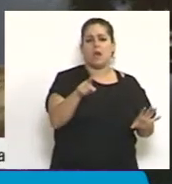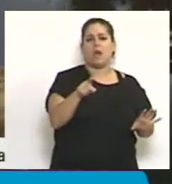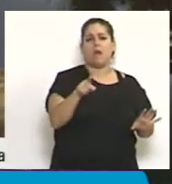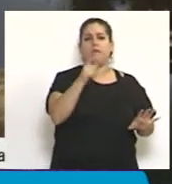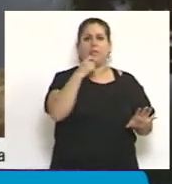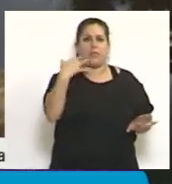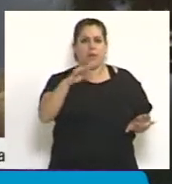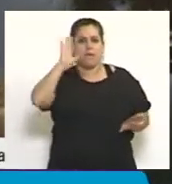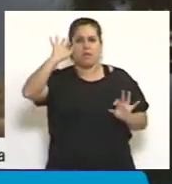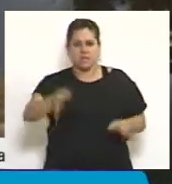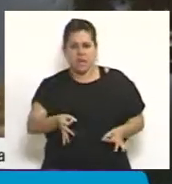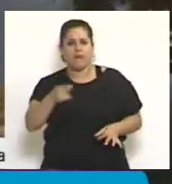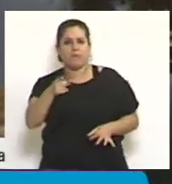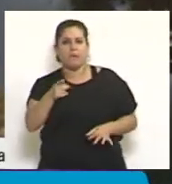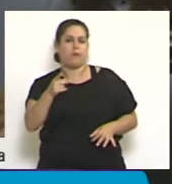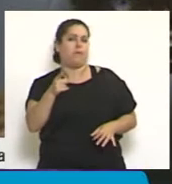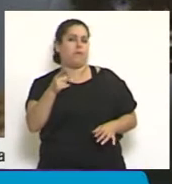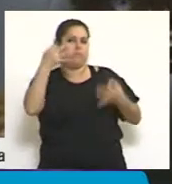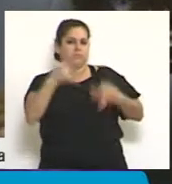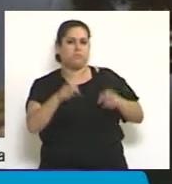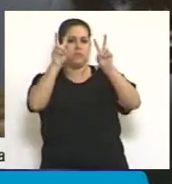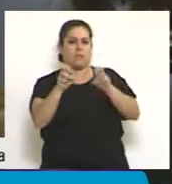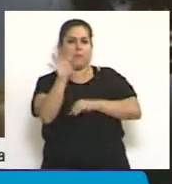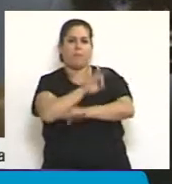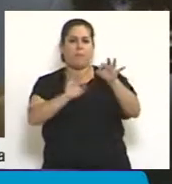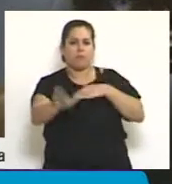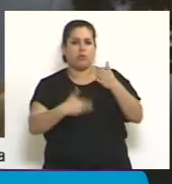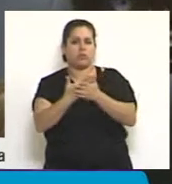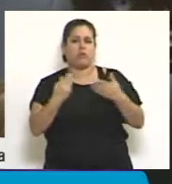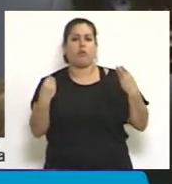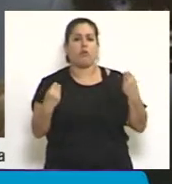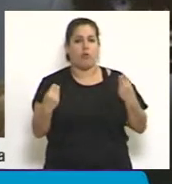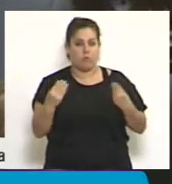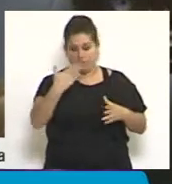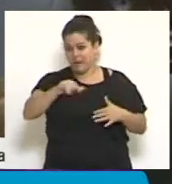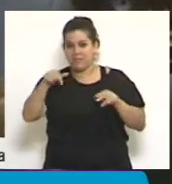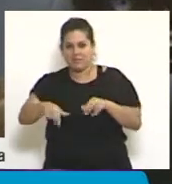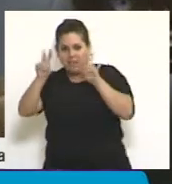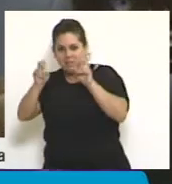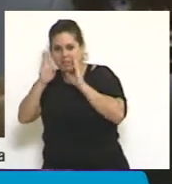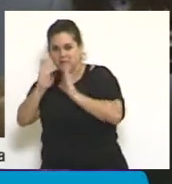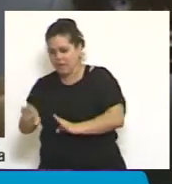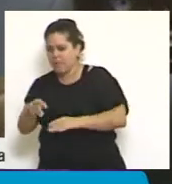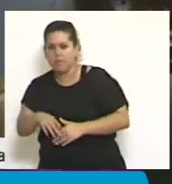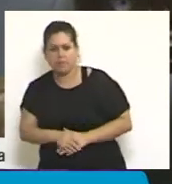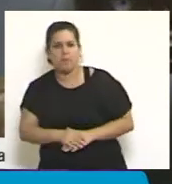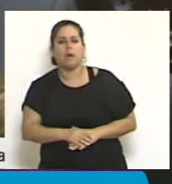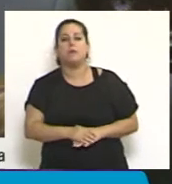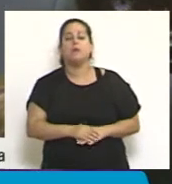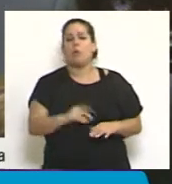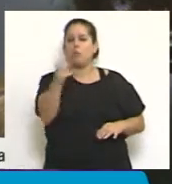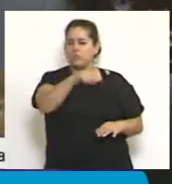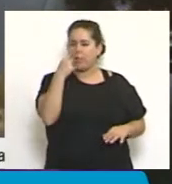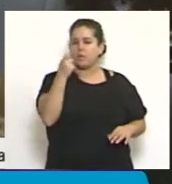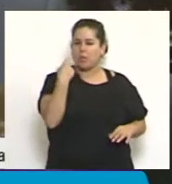cuenta a la hora de tratar estos proyectos. Concretamente este, del sistema acusatorio, como digo. Fíjense